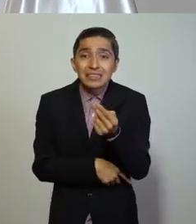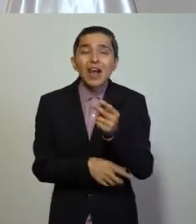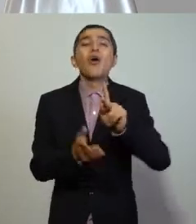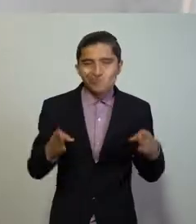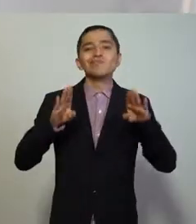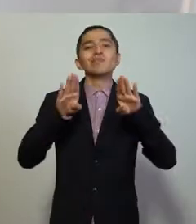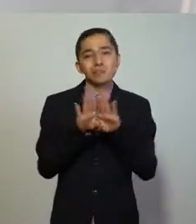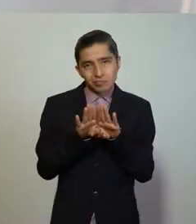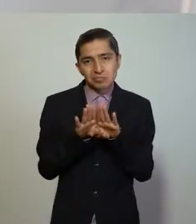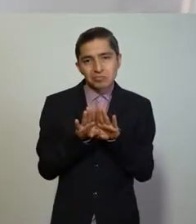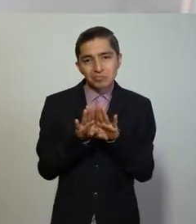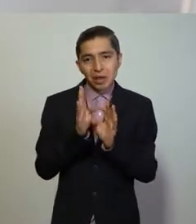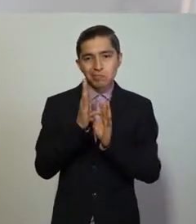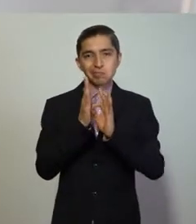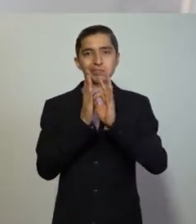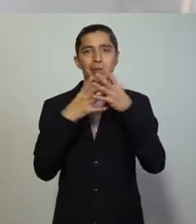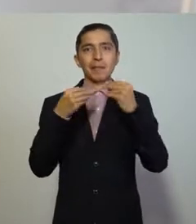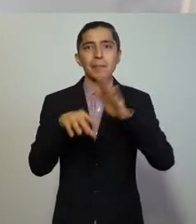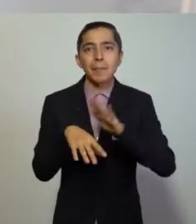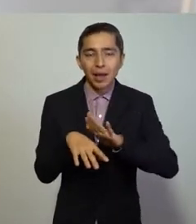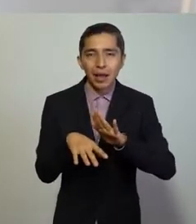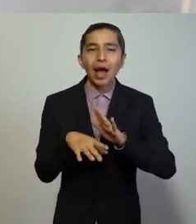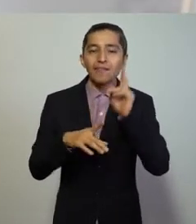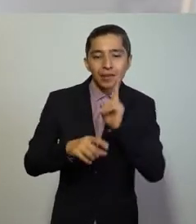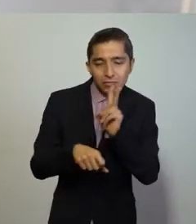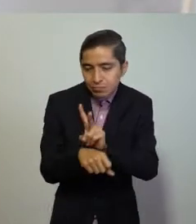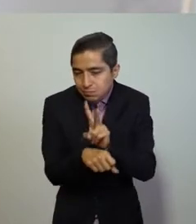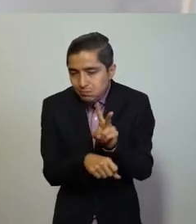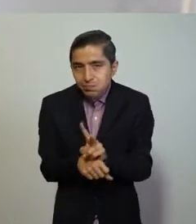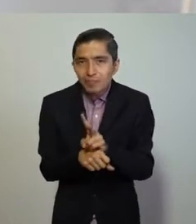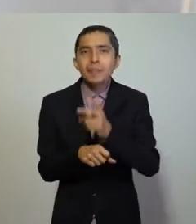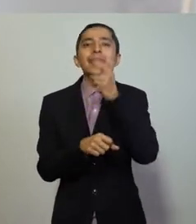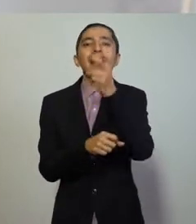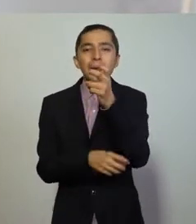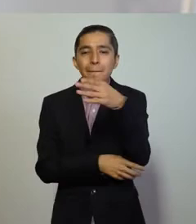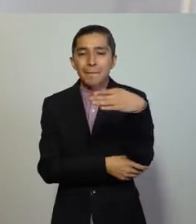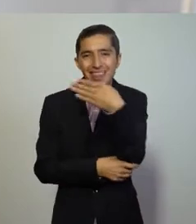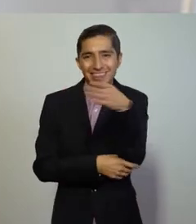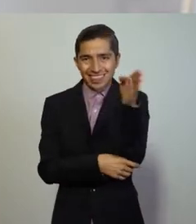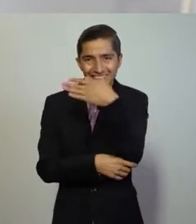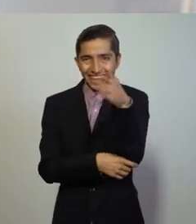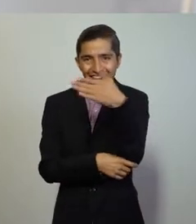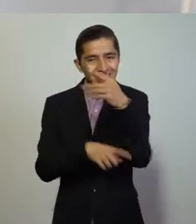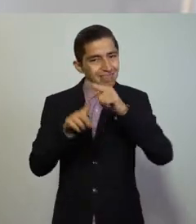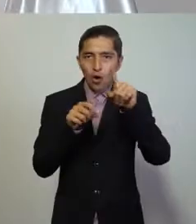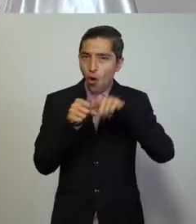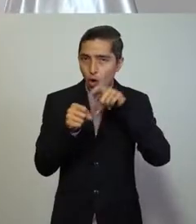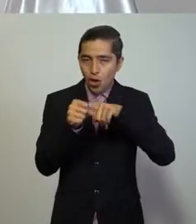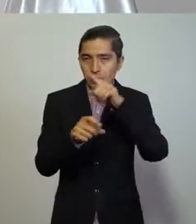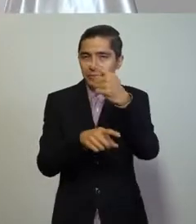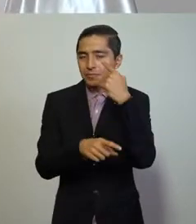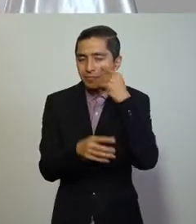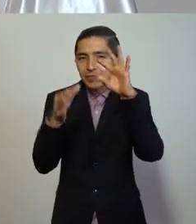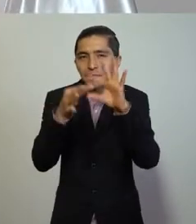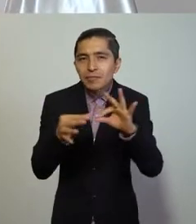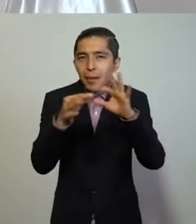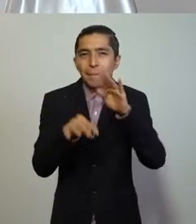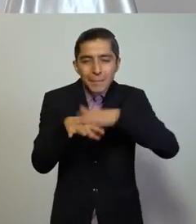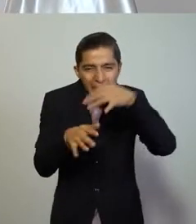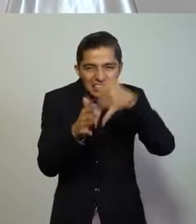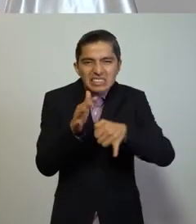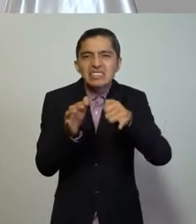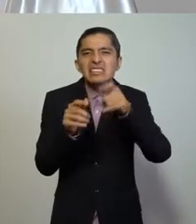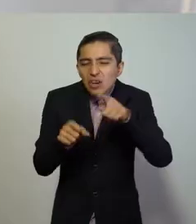volver a cerrar. Para esto, utilizaremos en todo el Estado las banderas de distintos colores. Les explico con